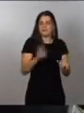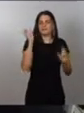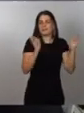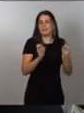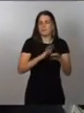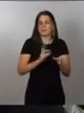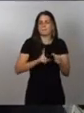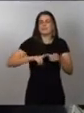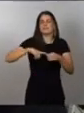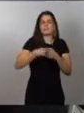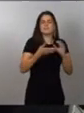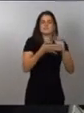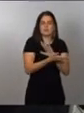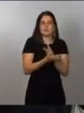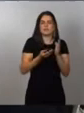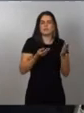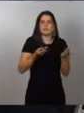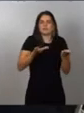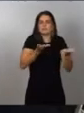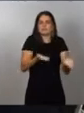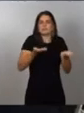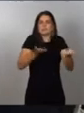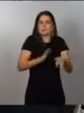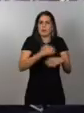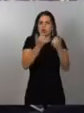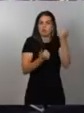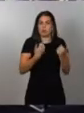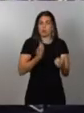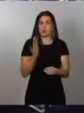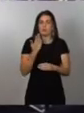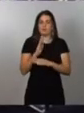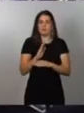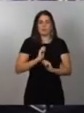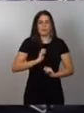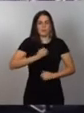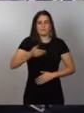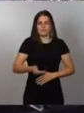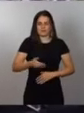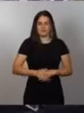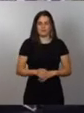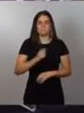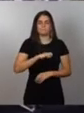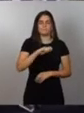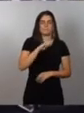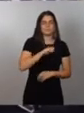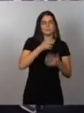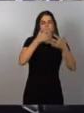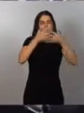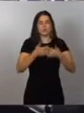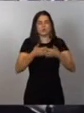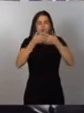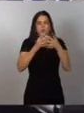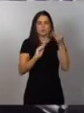los proveedores de automoción a los que hoy represento. España cuenta con una industria de proveedores de